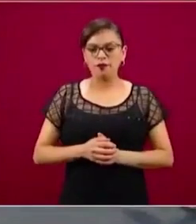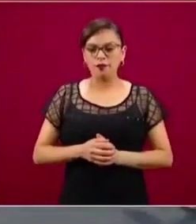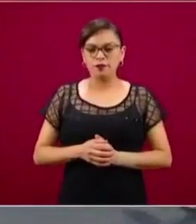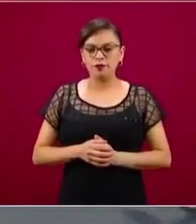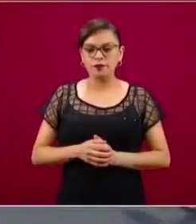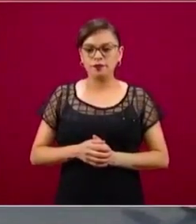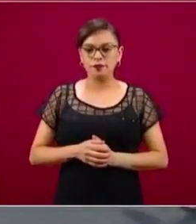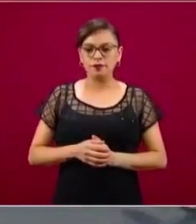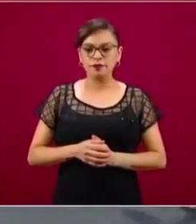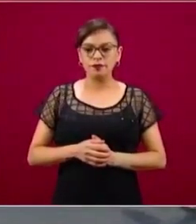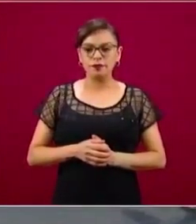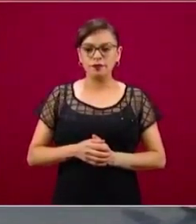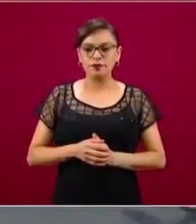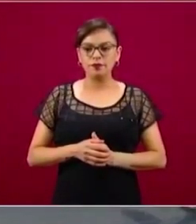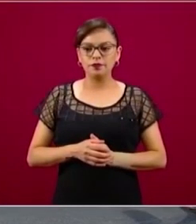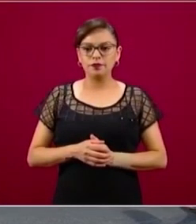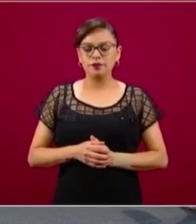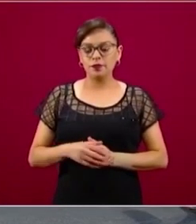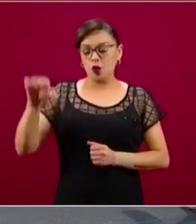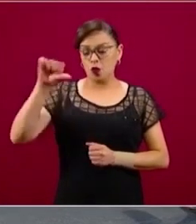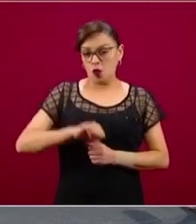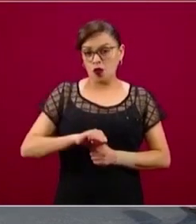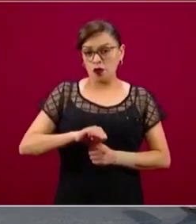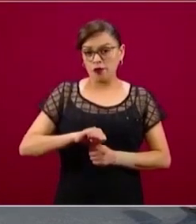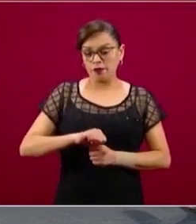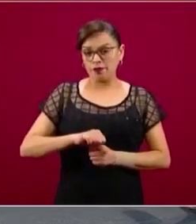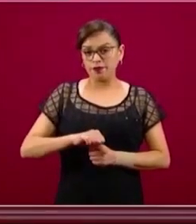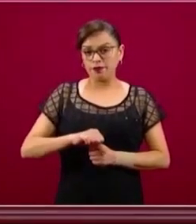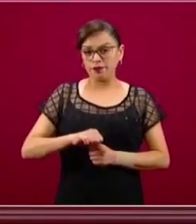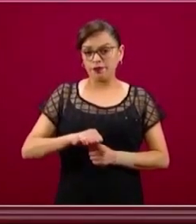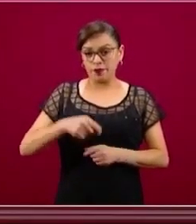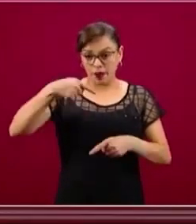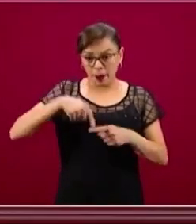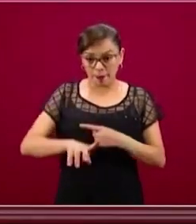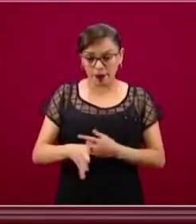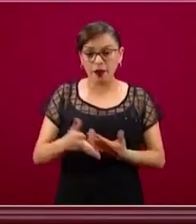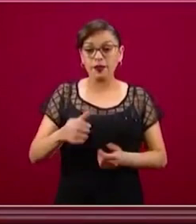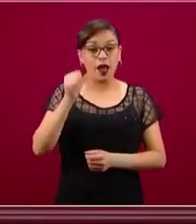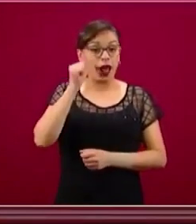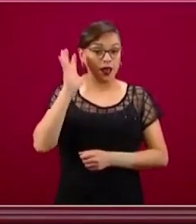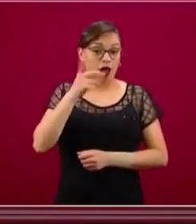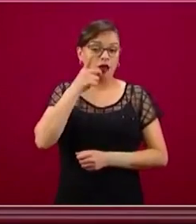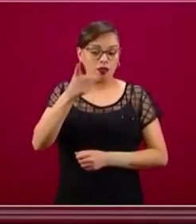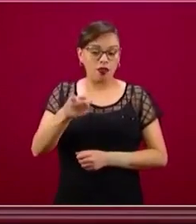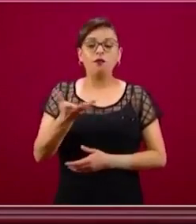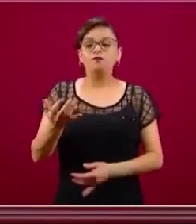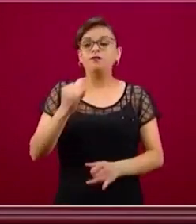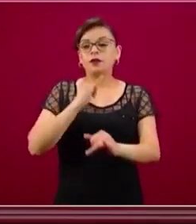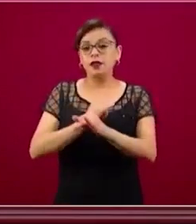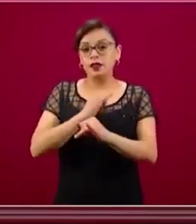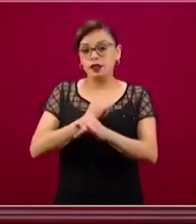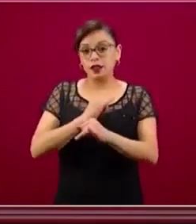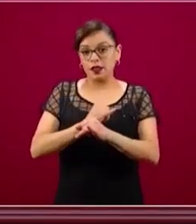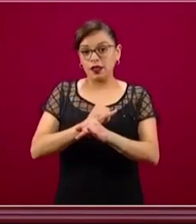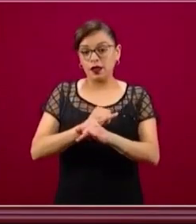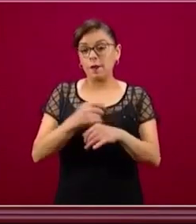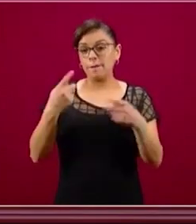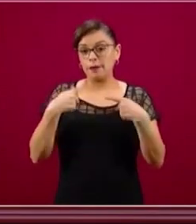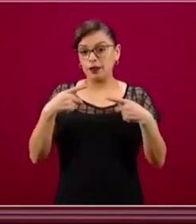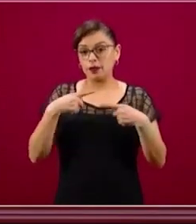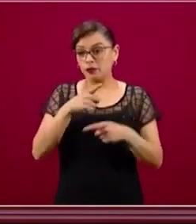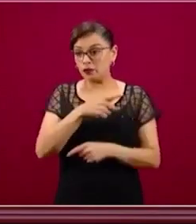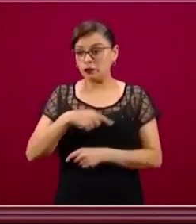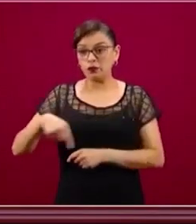A partir del día de hoy, como lo comentábamos el día de ayer, se habilitó la plataforma donde ya las personas